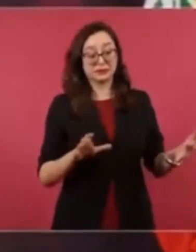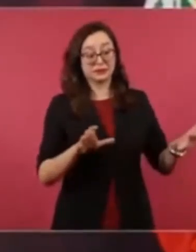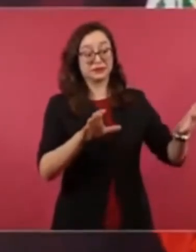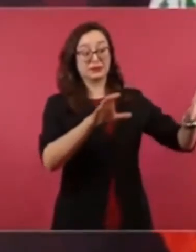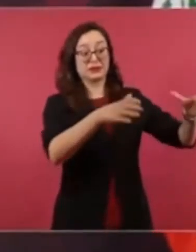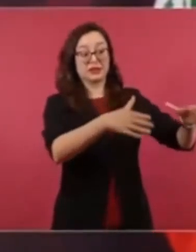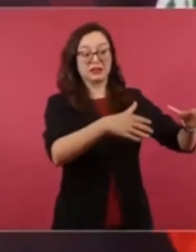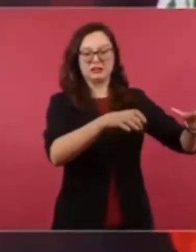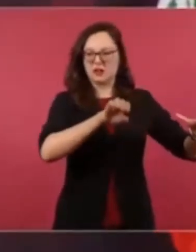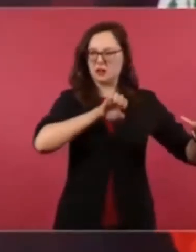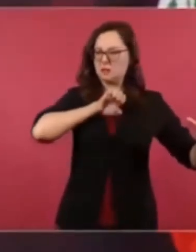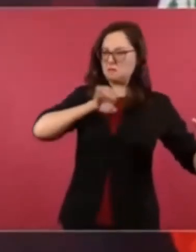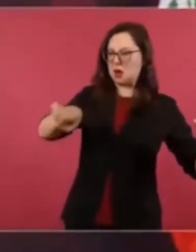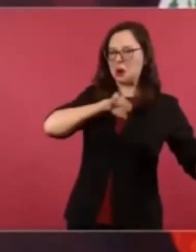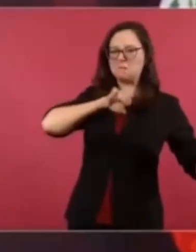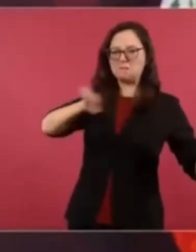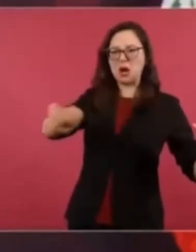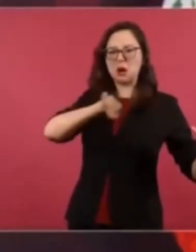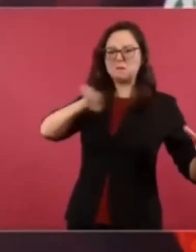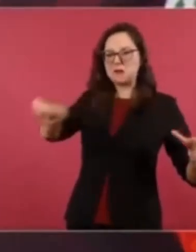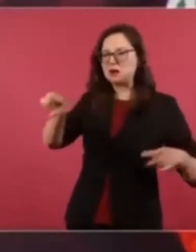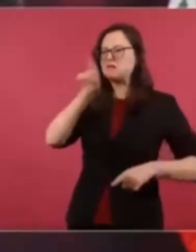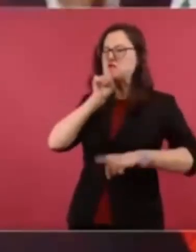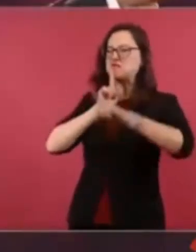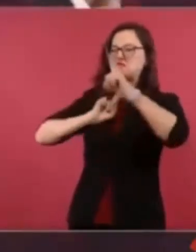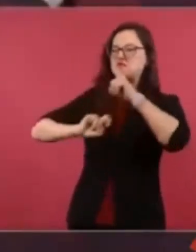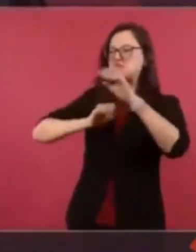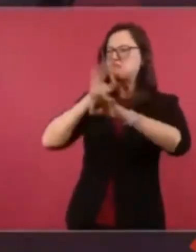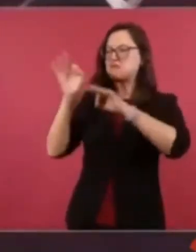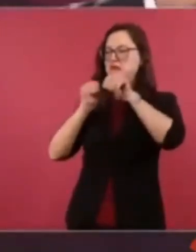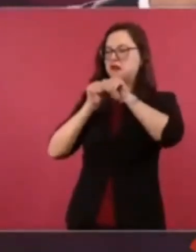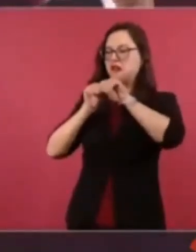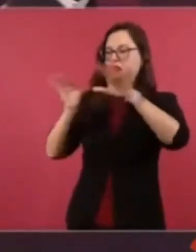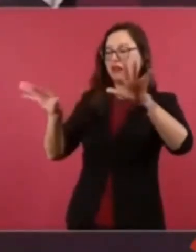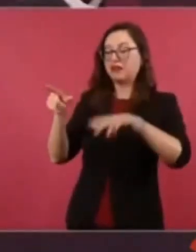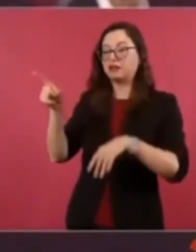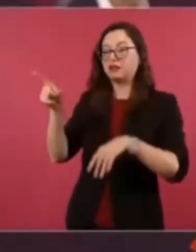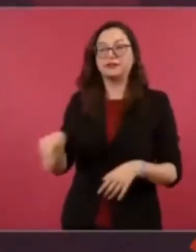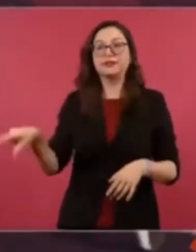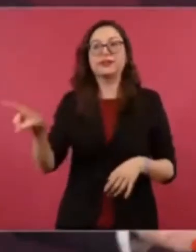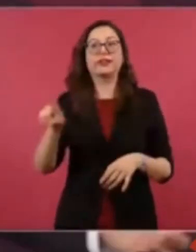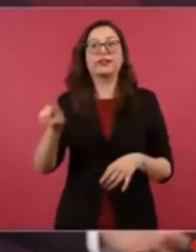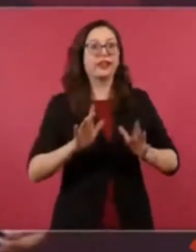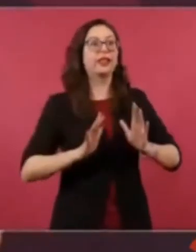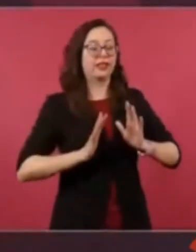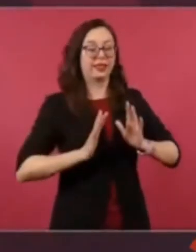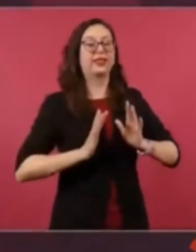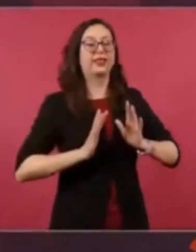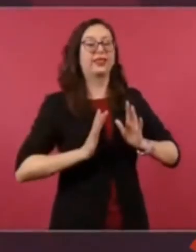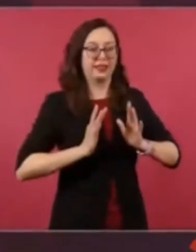de los medios que se dedican a manipular.